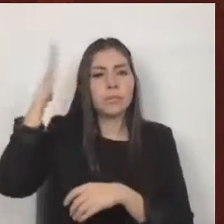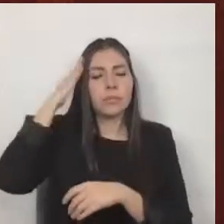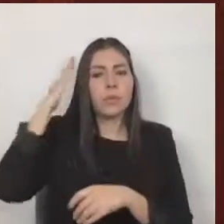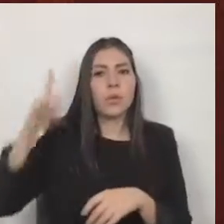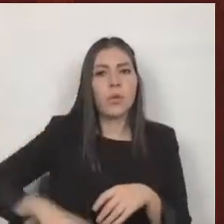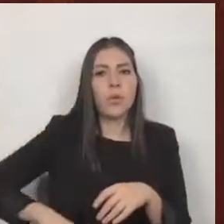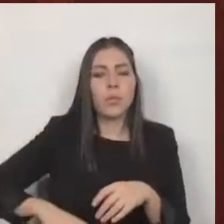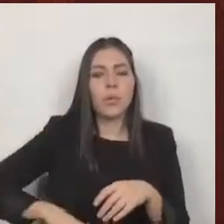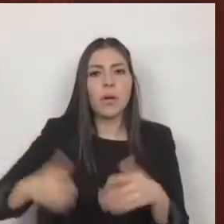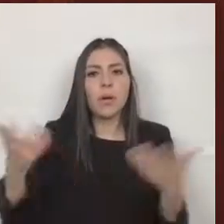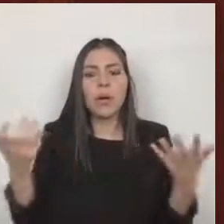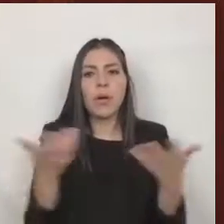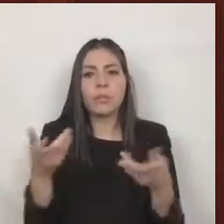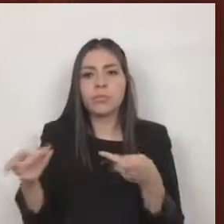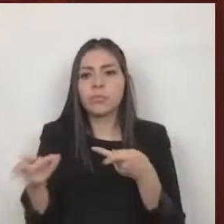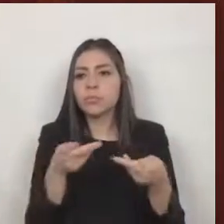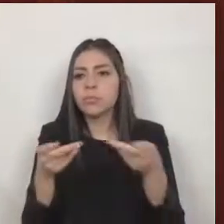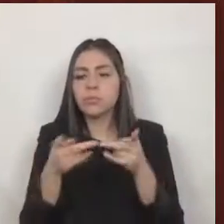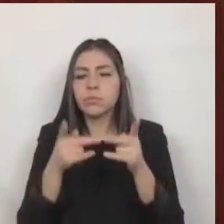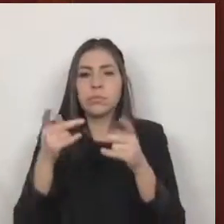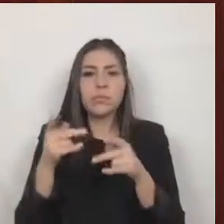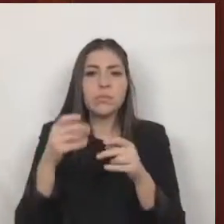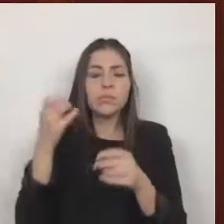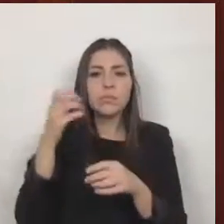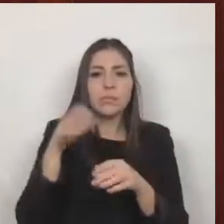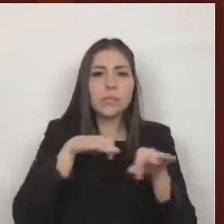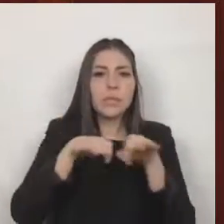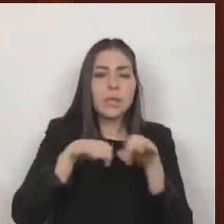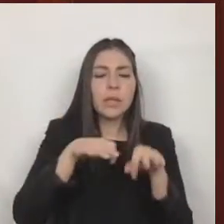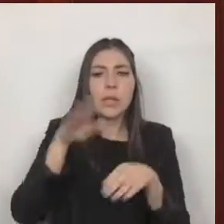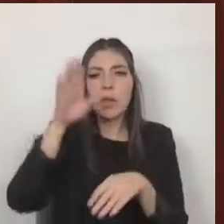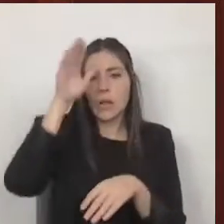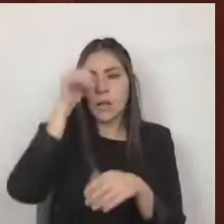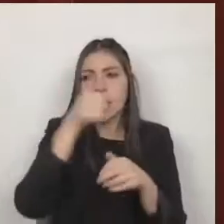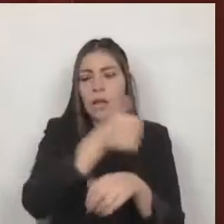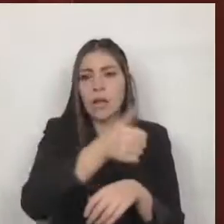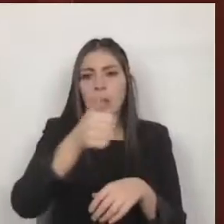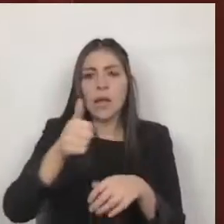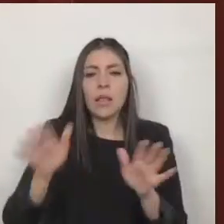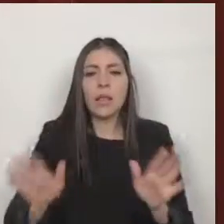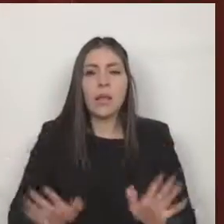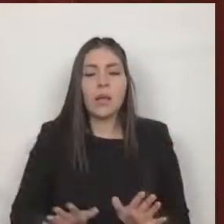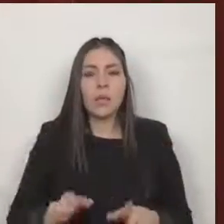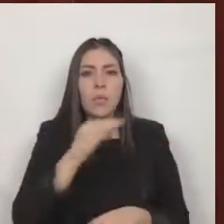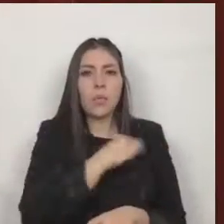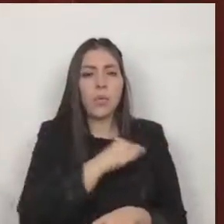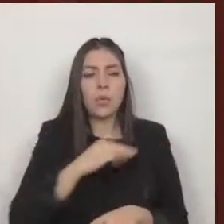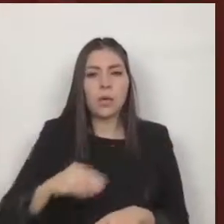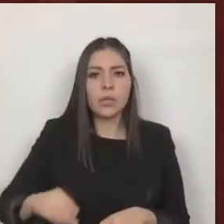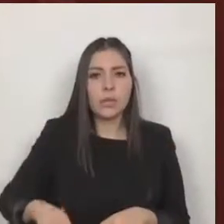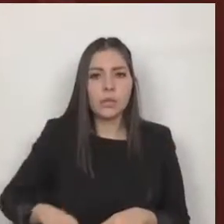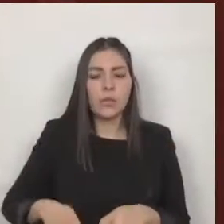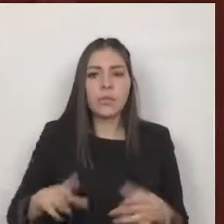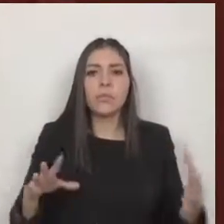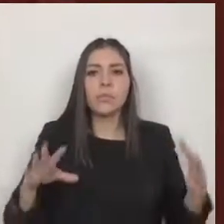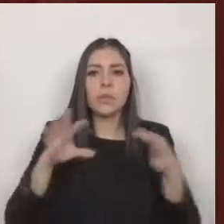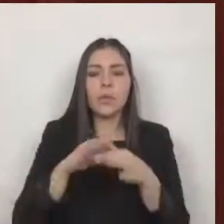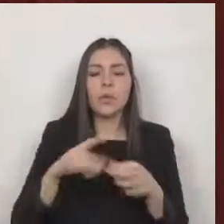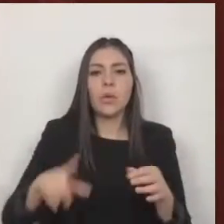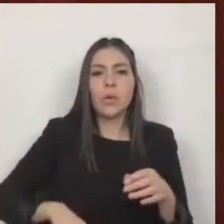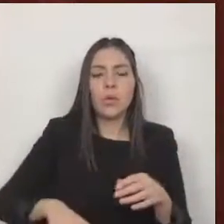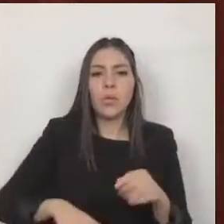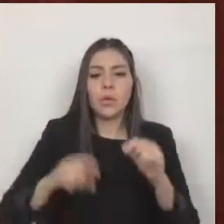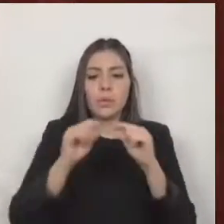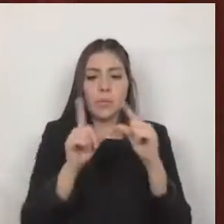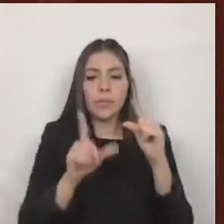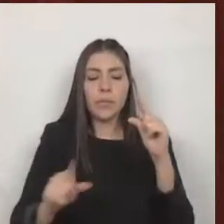estructurando con base en la realidad municipal en congruencia y alineación con los ámbitos federales y estatales